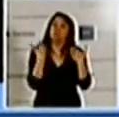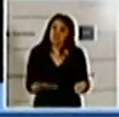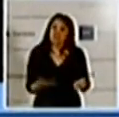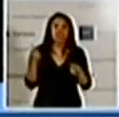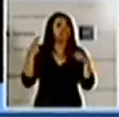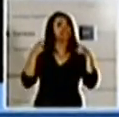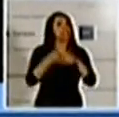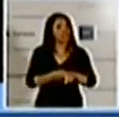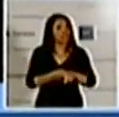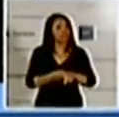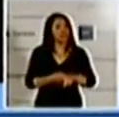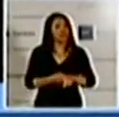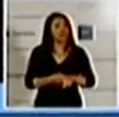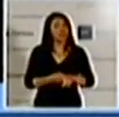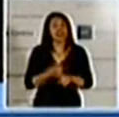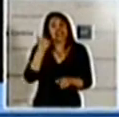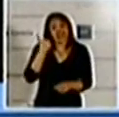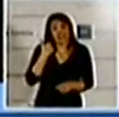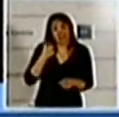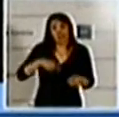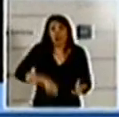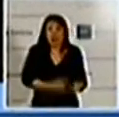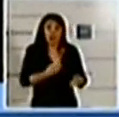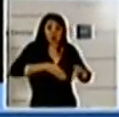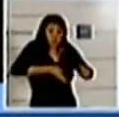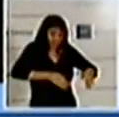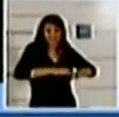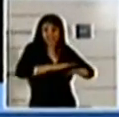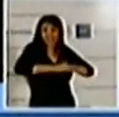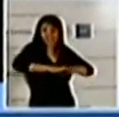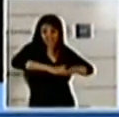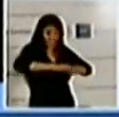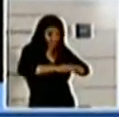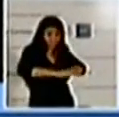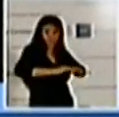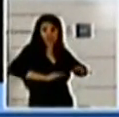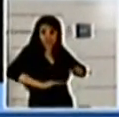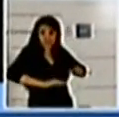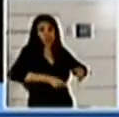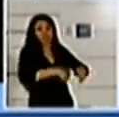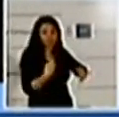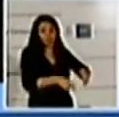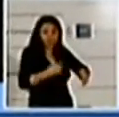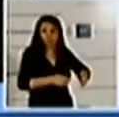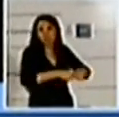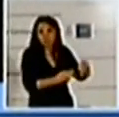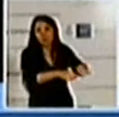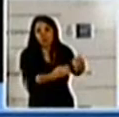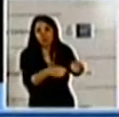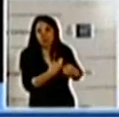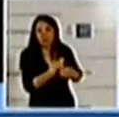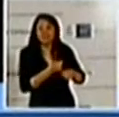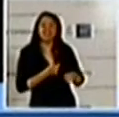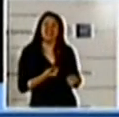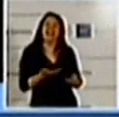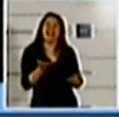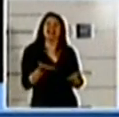para allá que vamos a romper veredas y calles de la ciudad, rehacerlas de algún material noble como